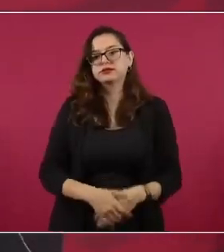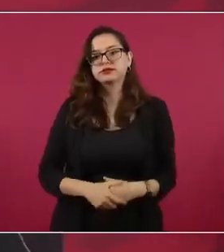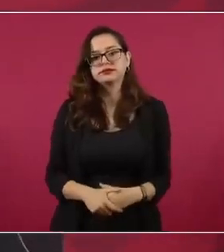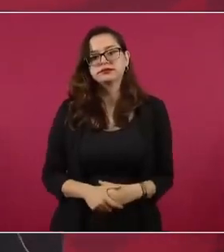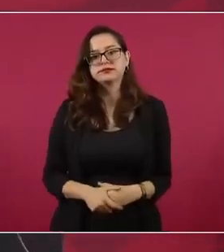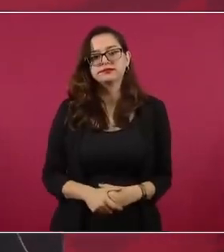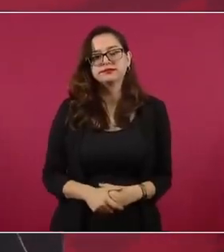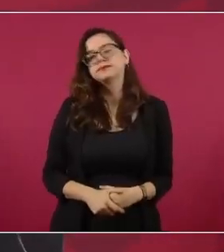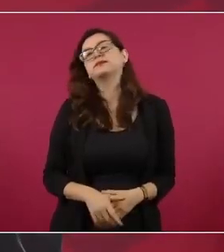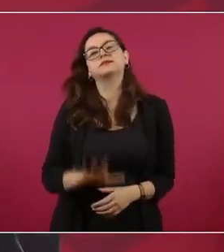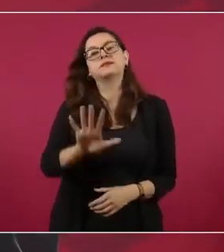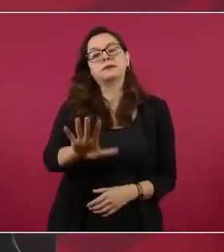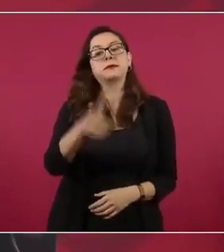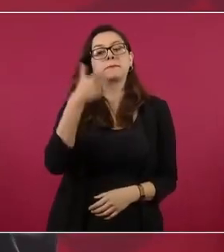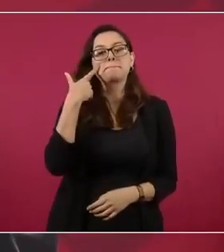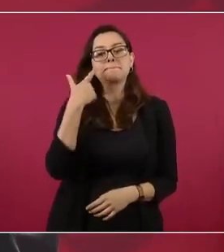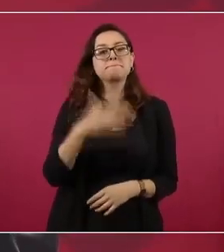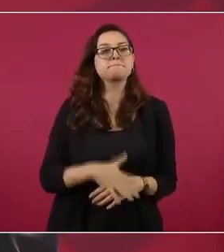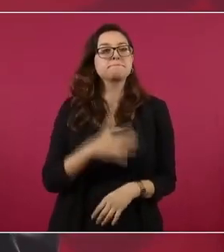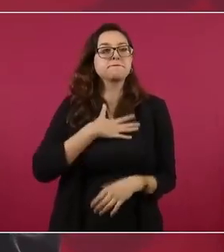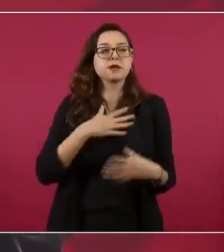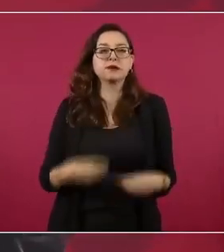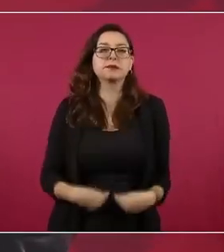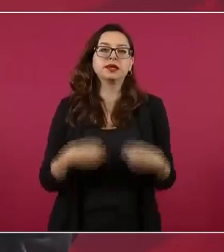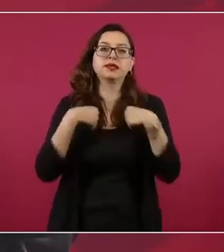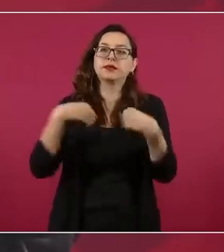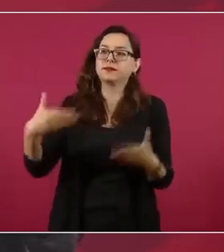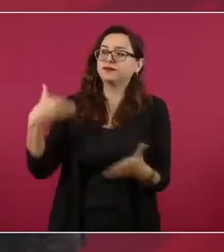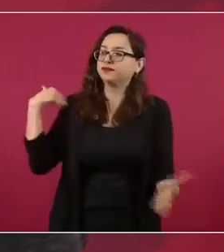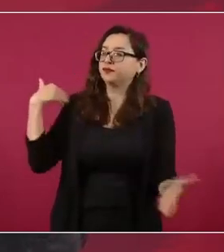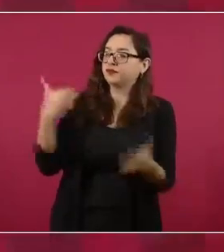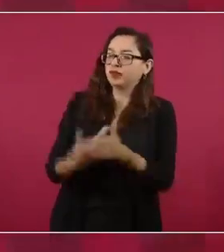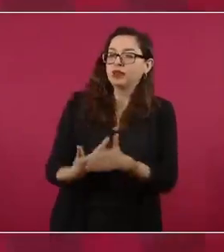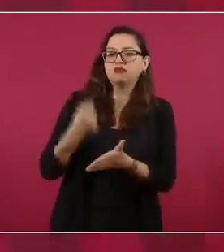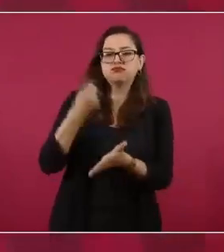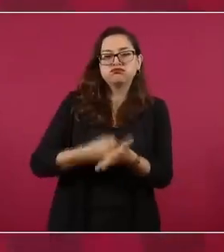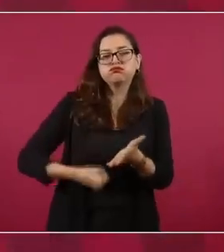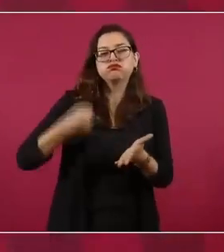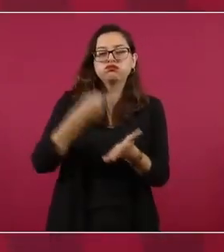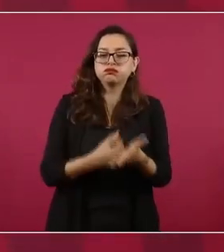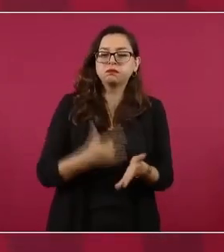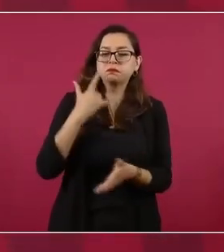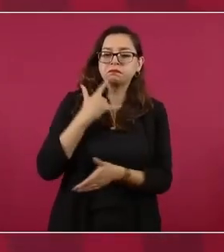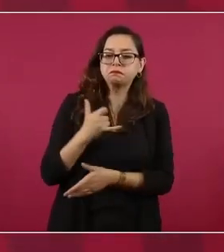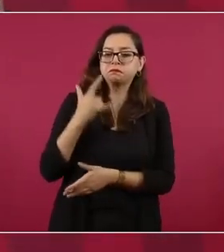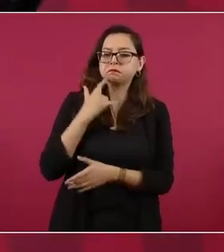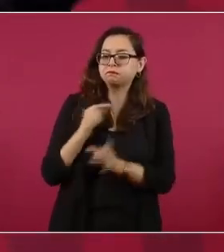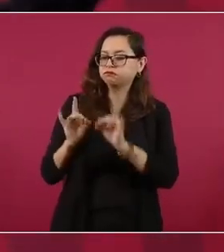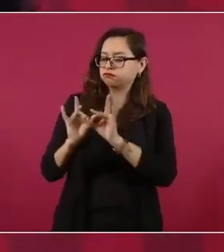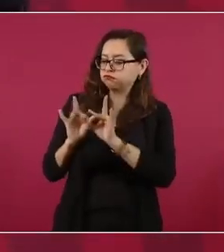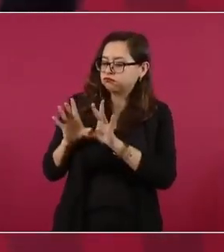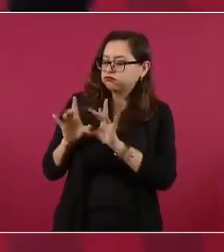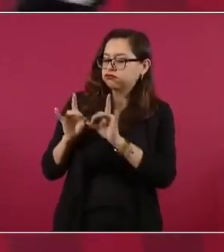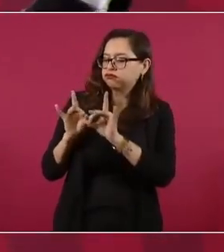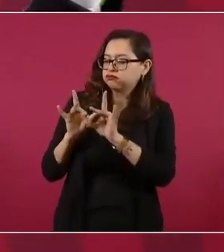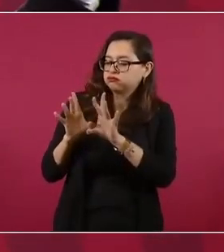momentos difíciles en la vida, en la lucha, viví dos,